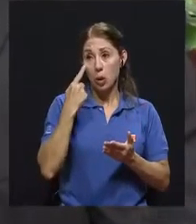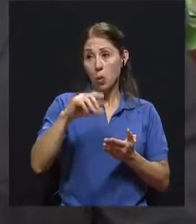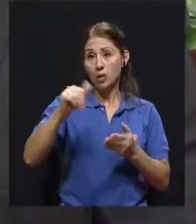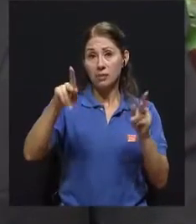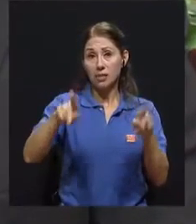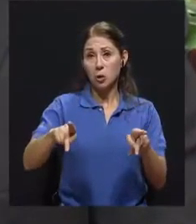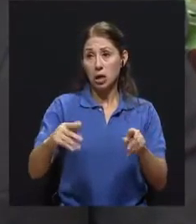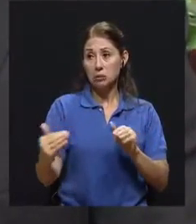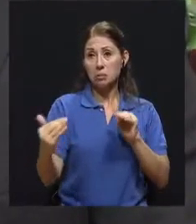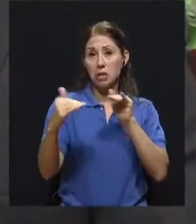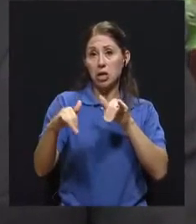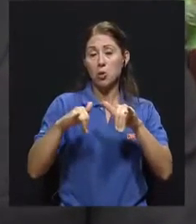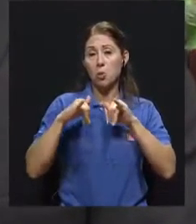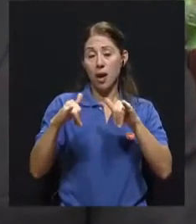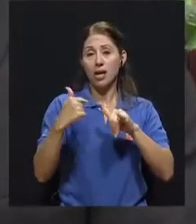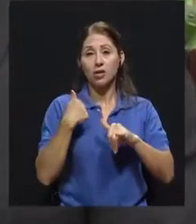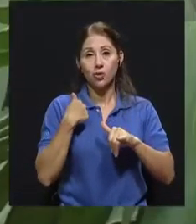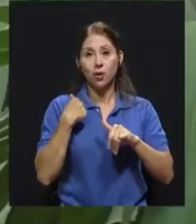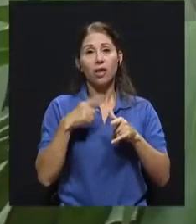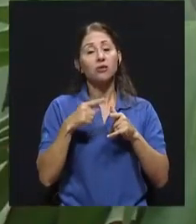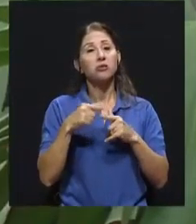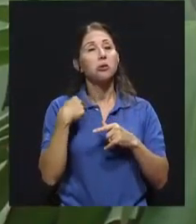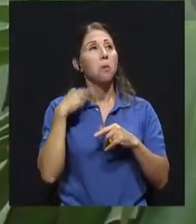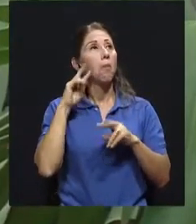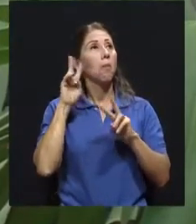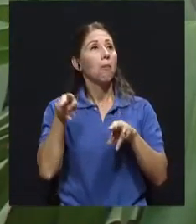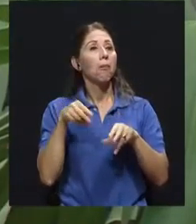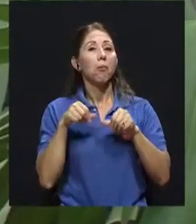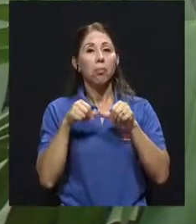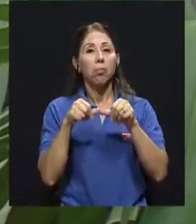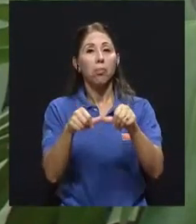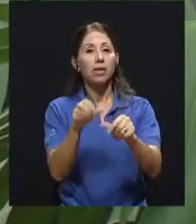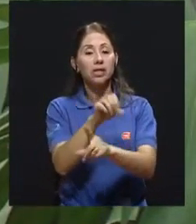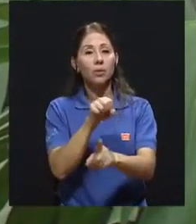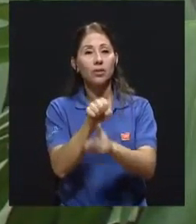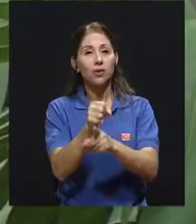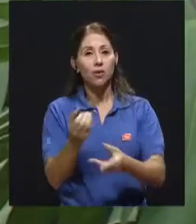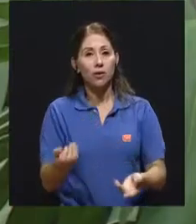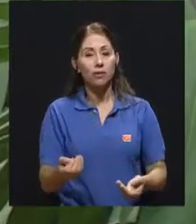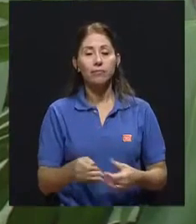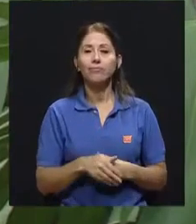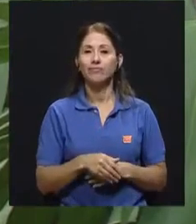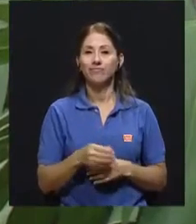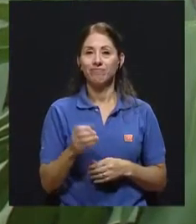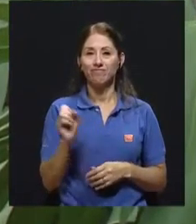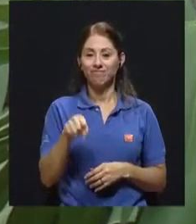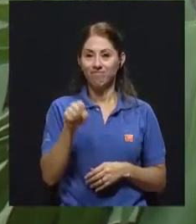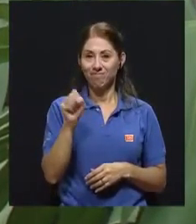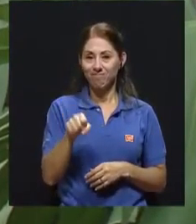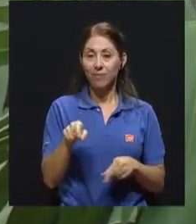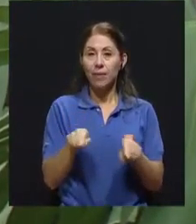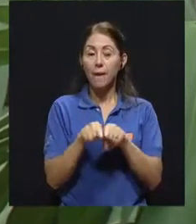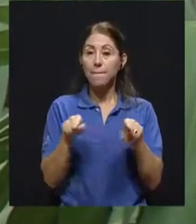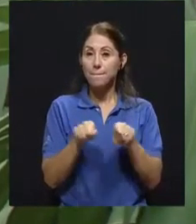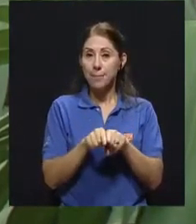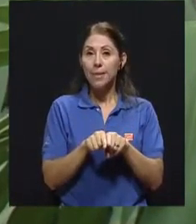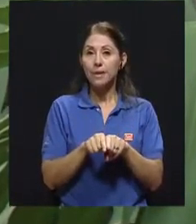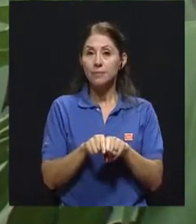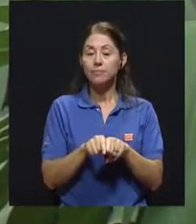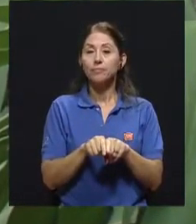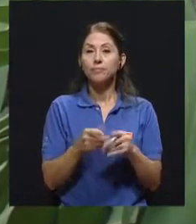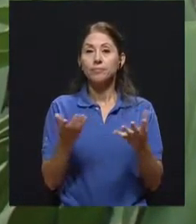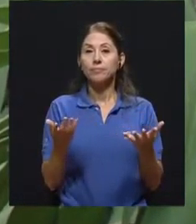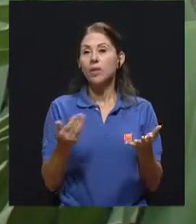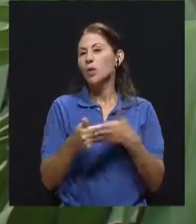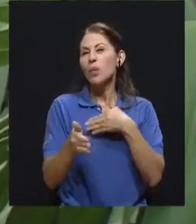para poder perpetuar esta situación. A eso entonces yo le sumaría, y es muy positivo, aún